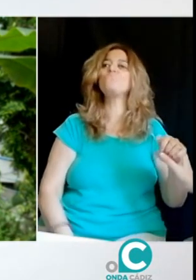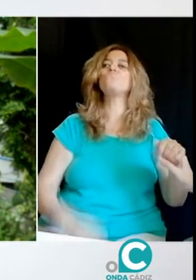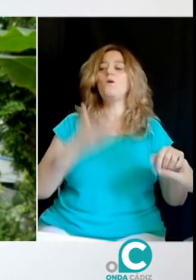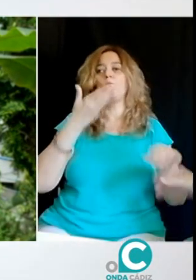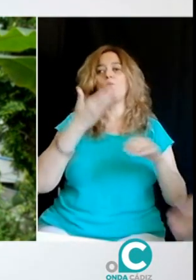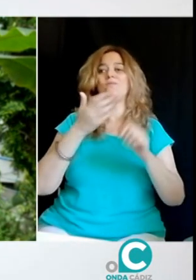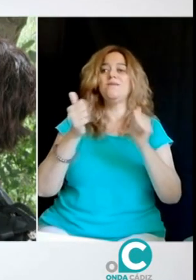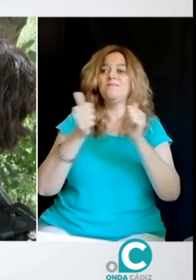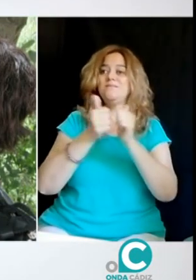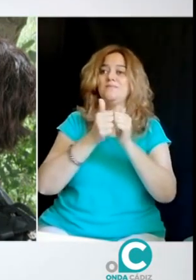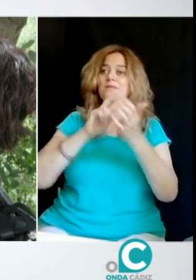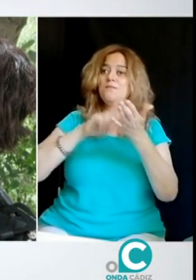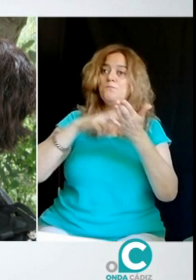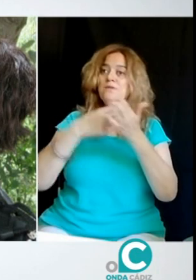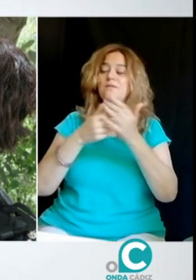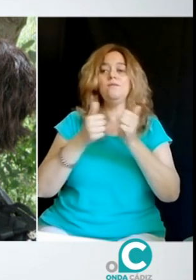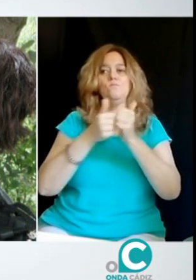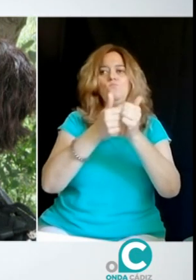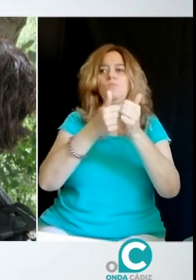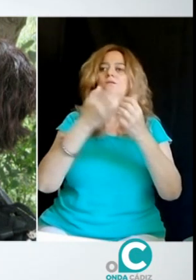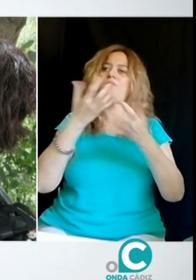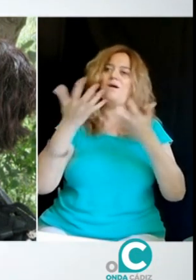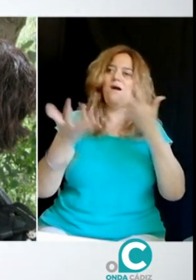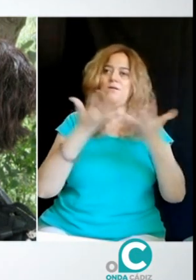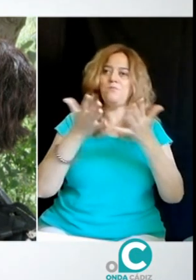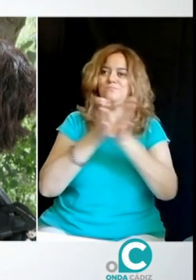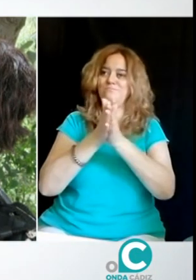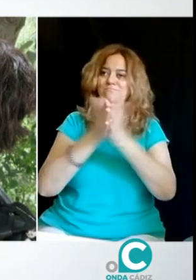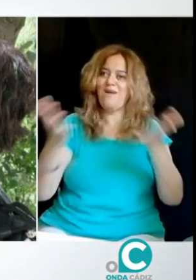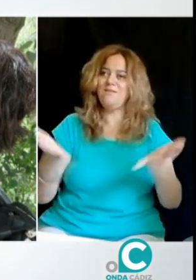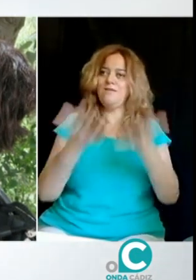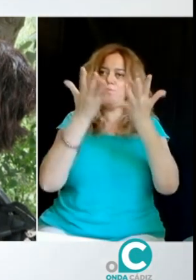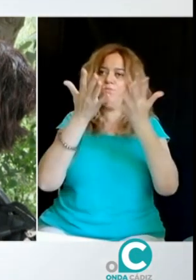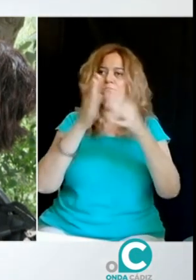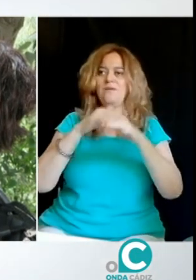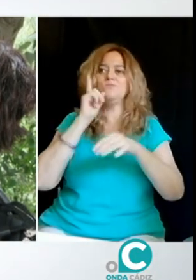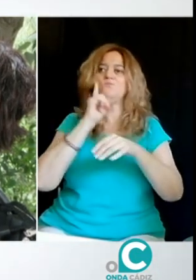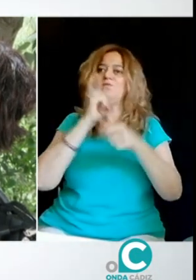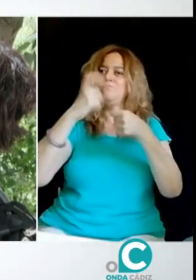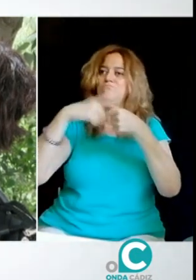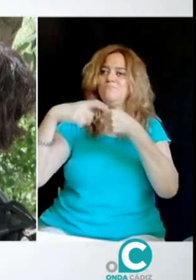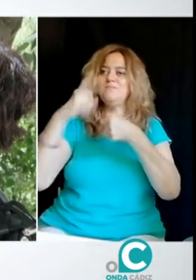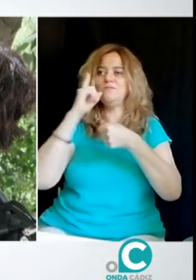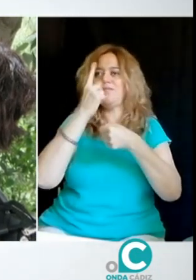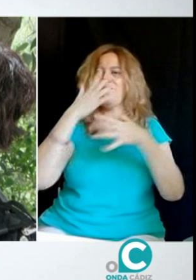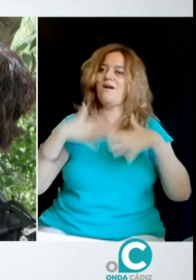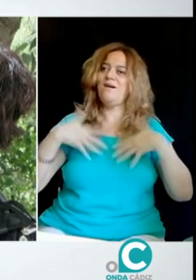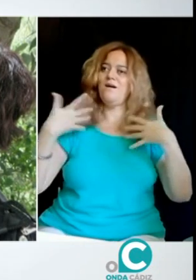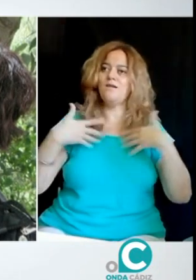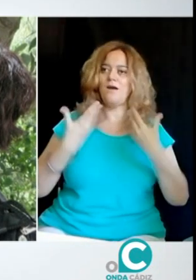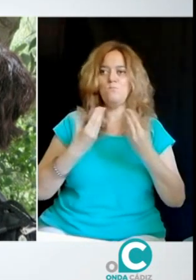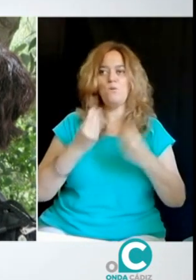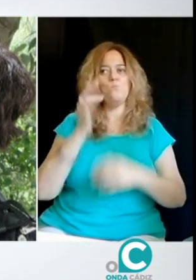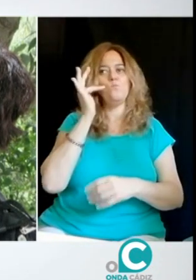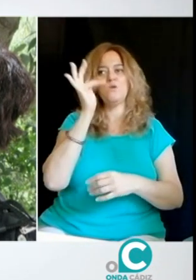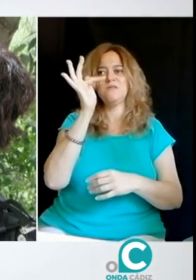mediadores. Entonces, claro, para nosotros es muy importante todo este tipo de actividades y las